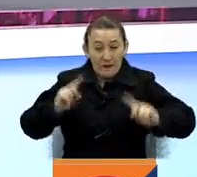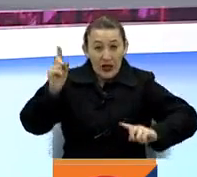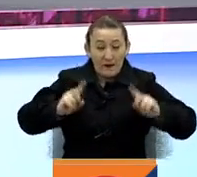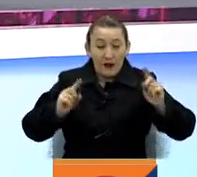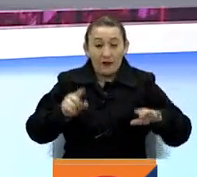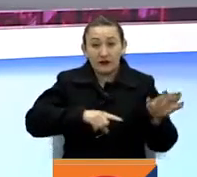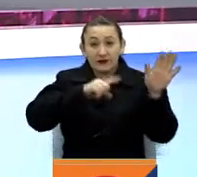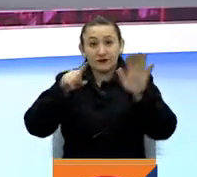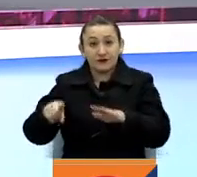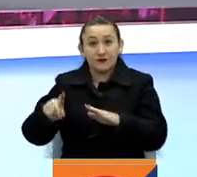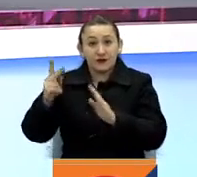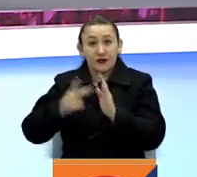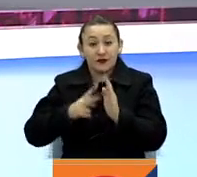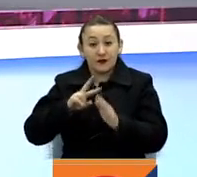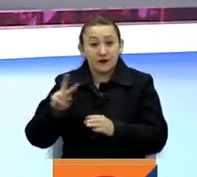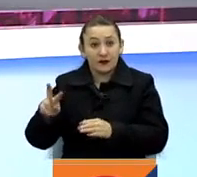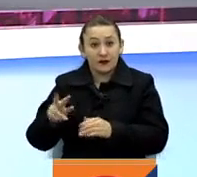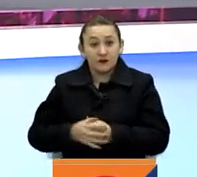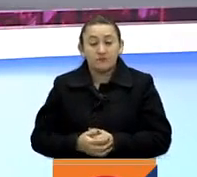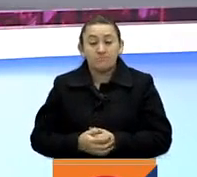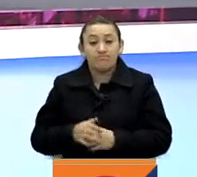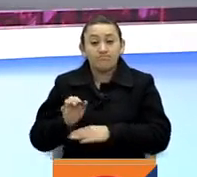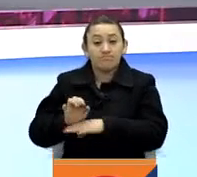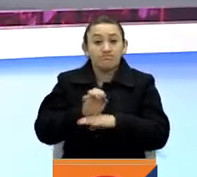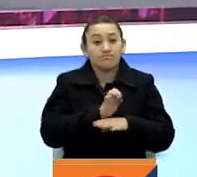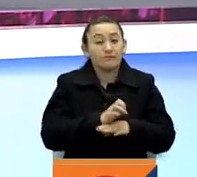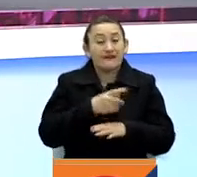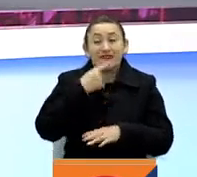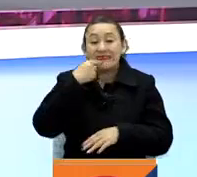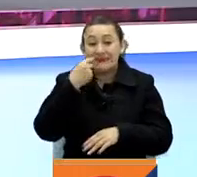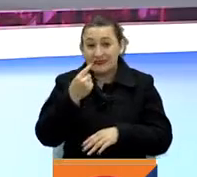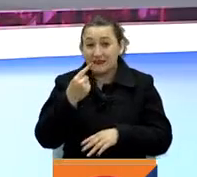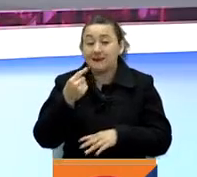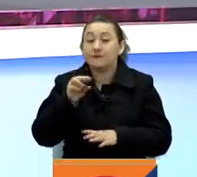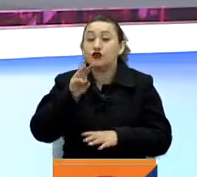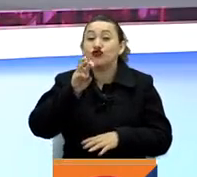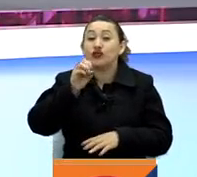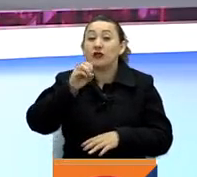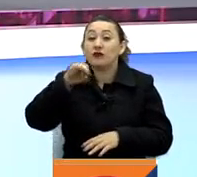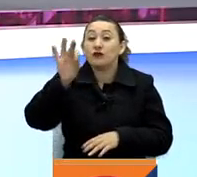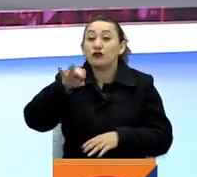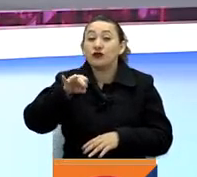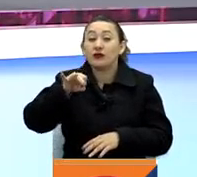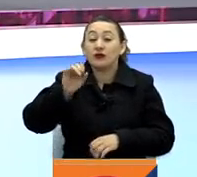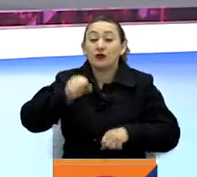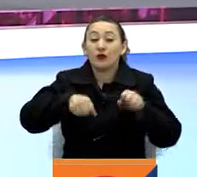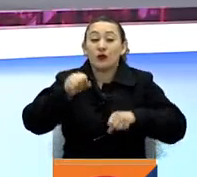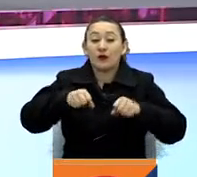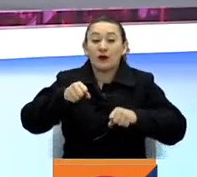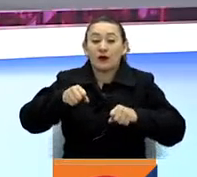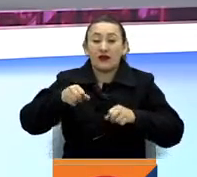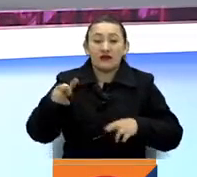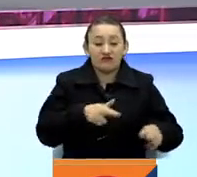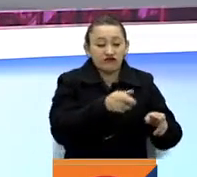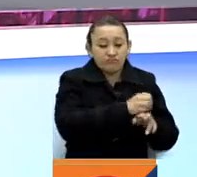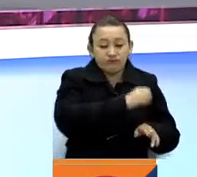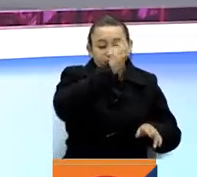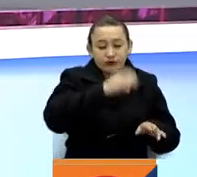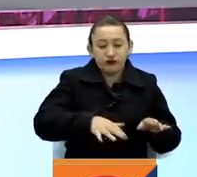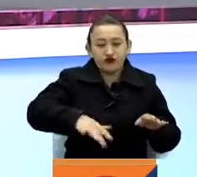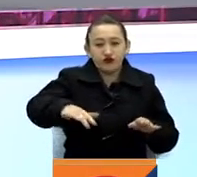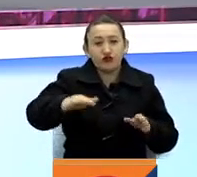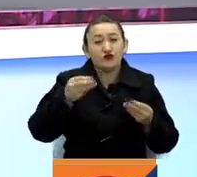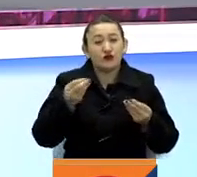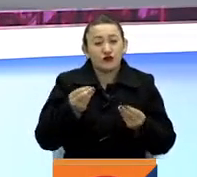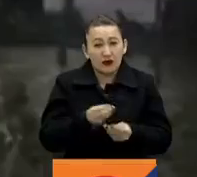semestre de 2022. Según las entidades, es un 80% probable que el fenómeno de la niña genere desbordamientos de varios ríos del